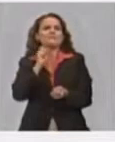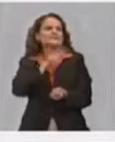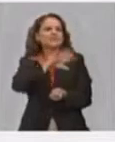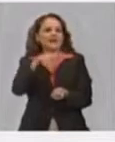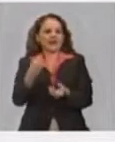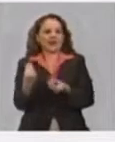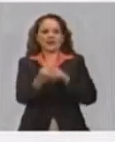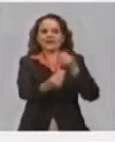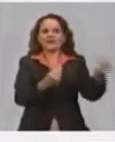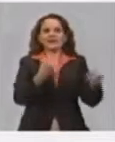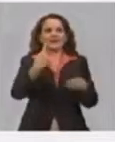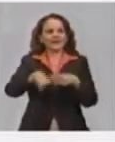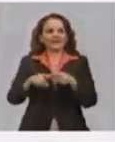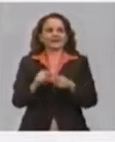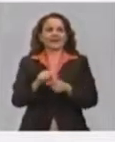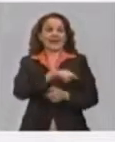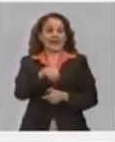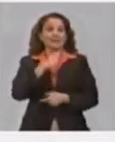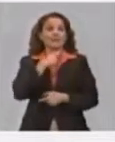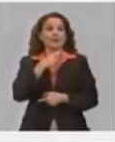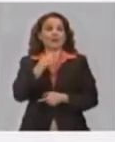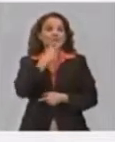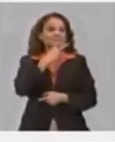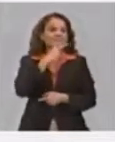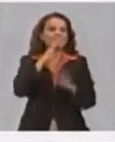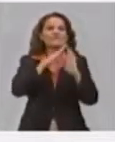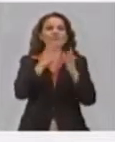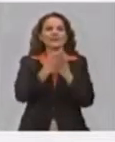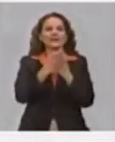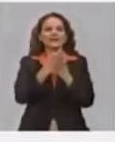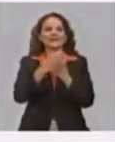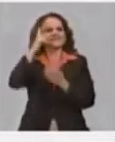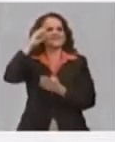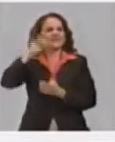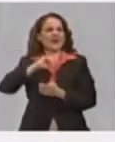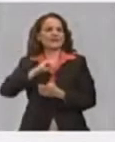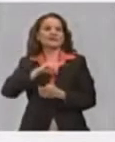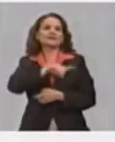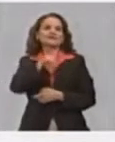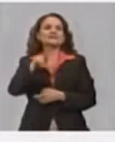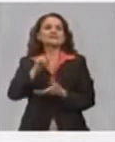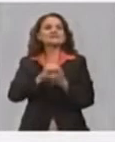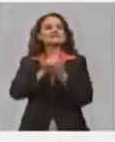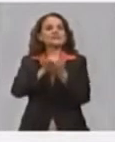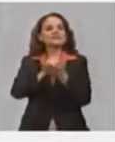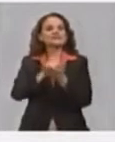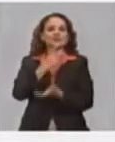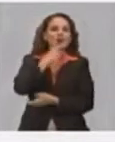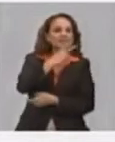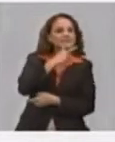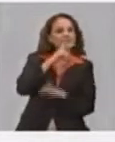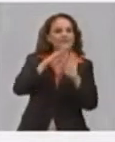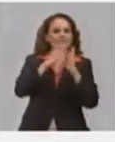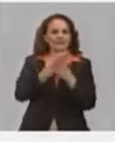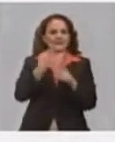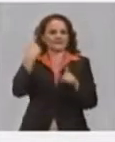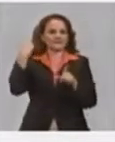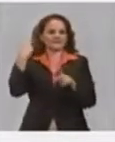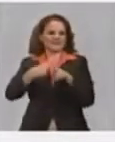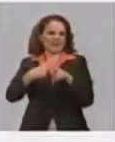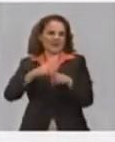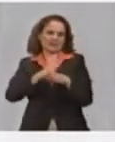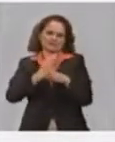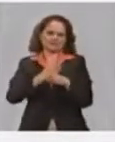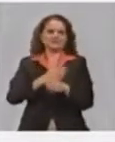servicio de atención a la familia, el conocido SAF, que rectorea el comercio interior. Y otros servicios de